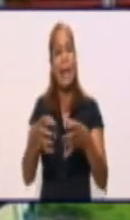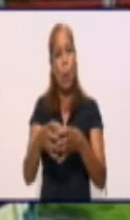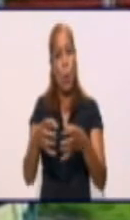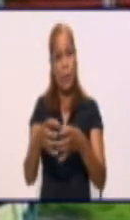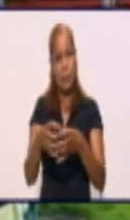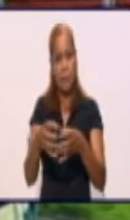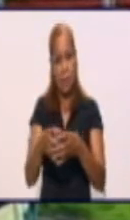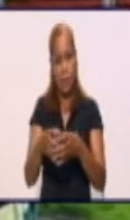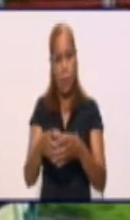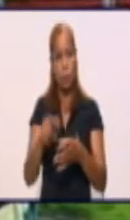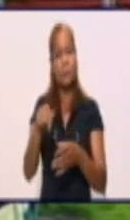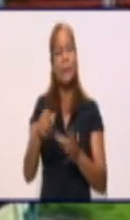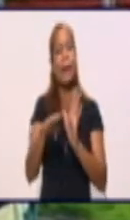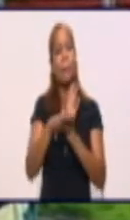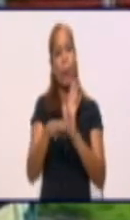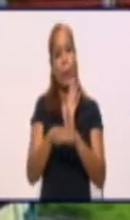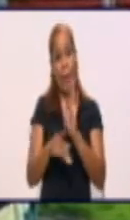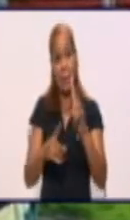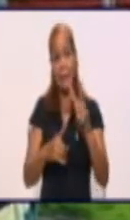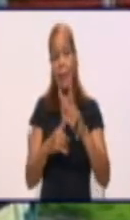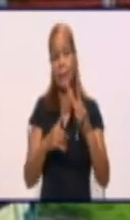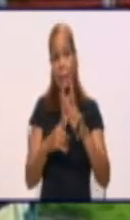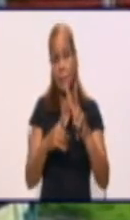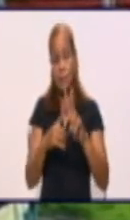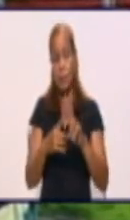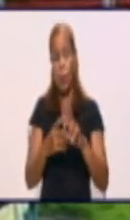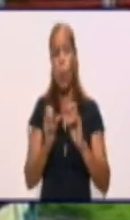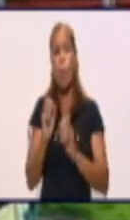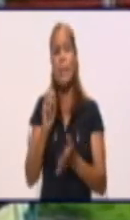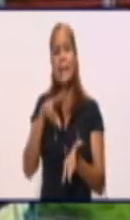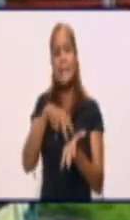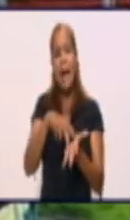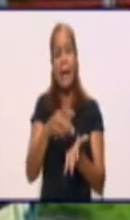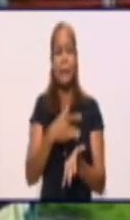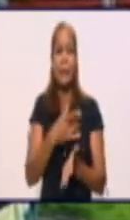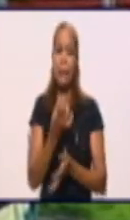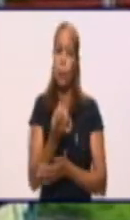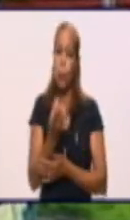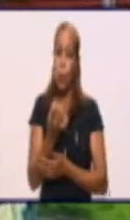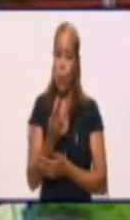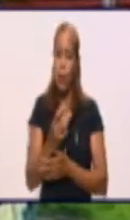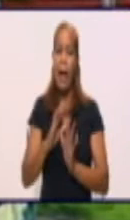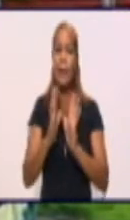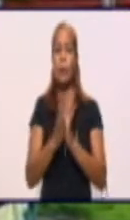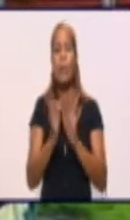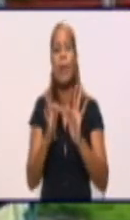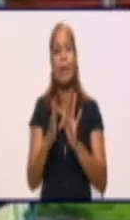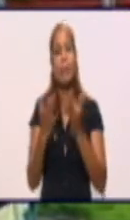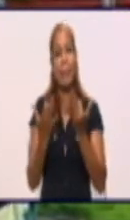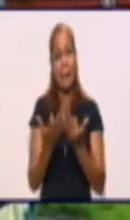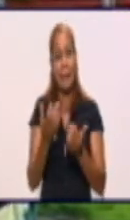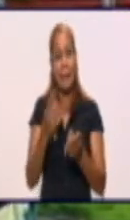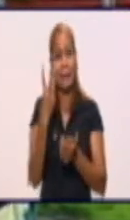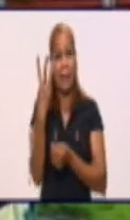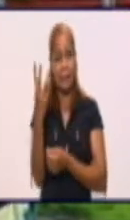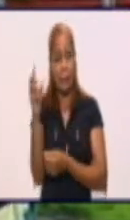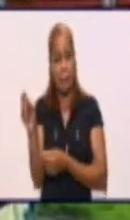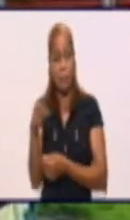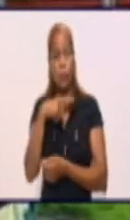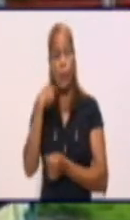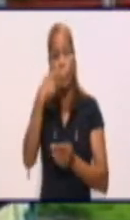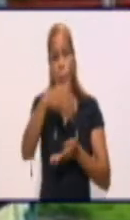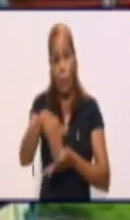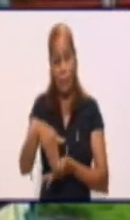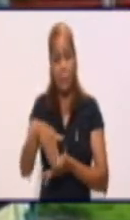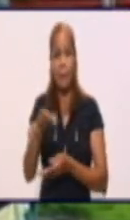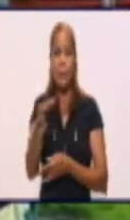hacerle llegar un mensaje de condolencia a la familia de estos tres fallecidos que pertenecen al municipio